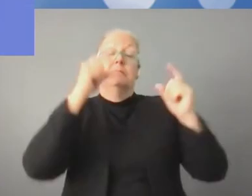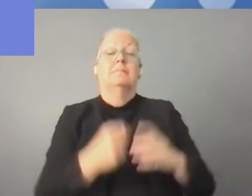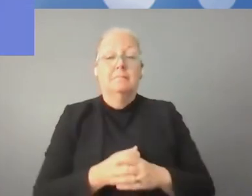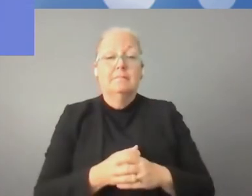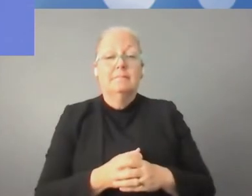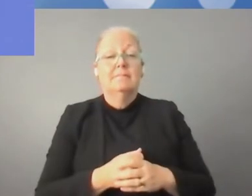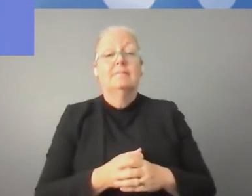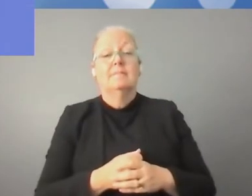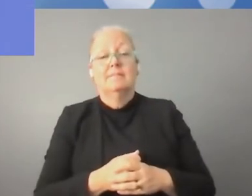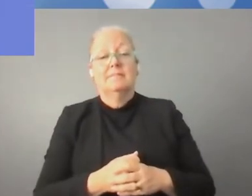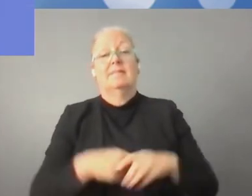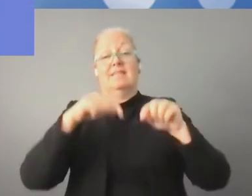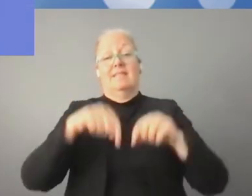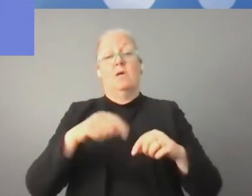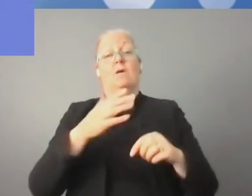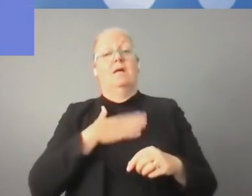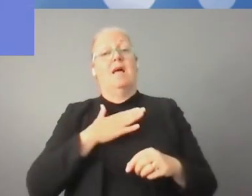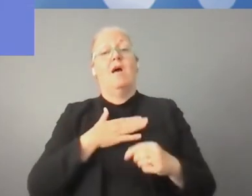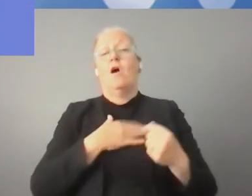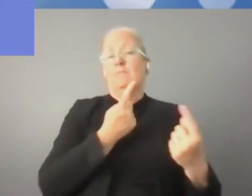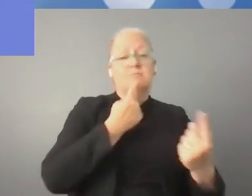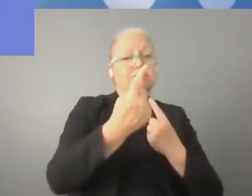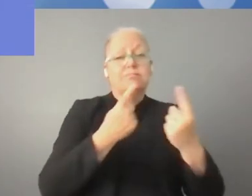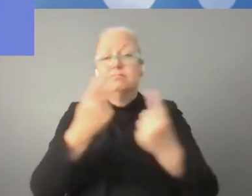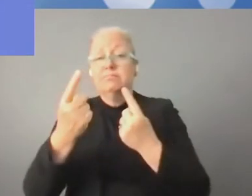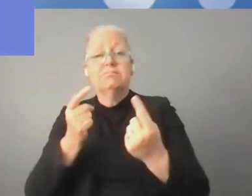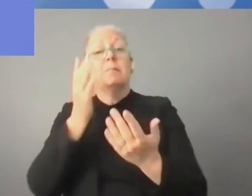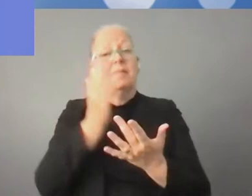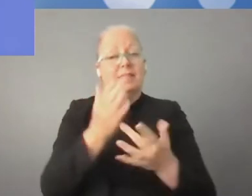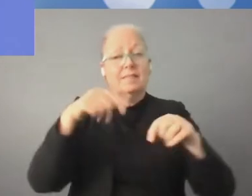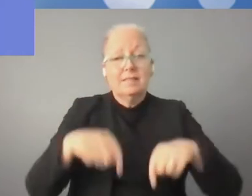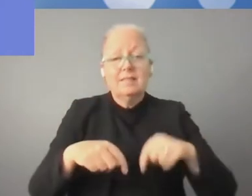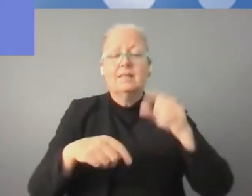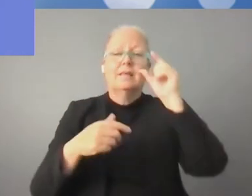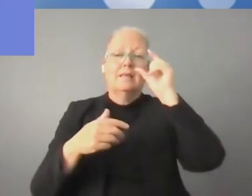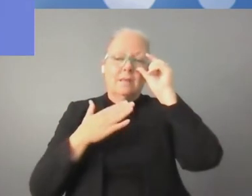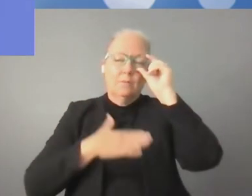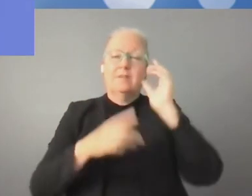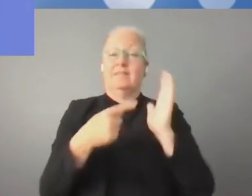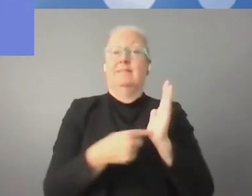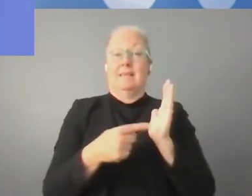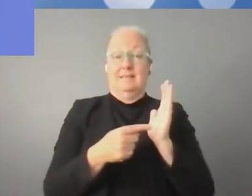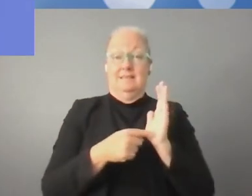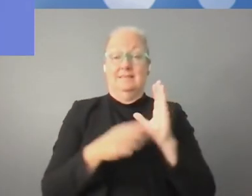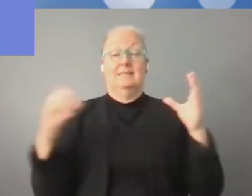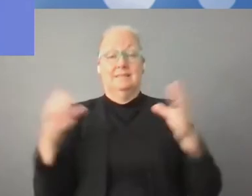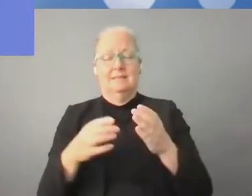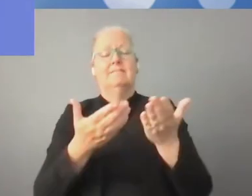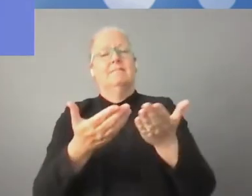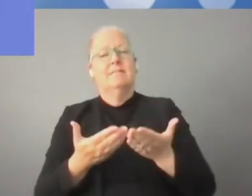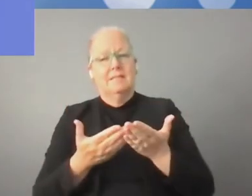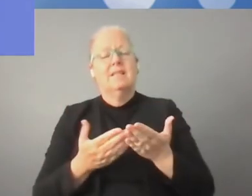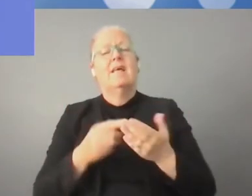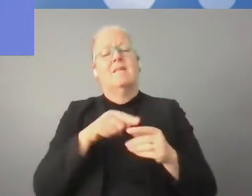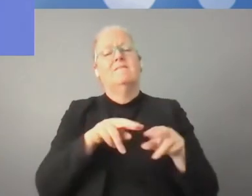En algunos países, estas empresas quizás es sorprendente, no tienen los mismos efectos positivos como por ejemplo la administración